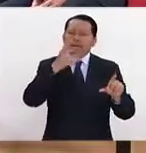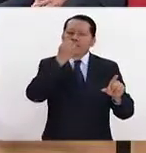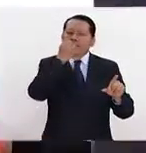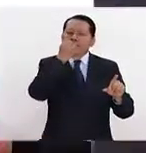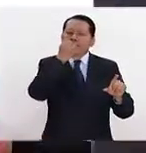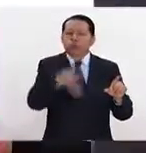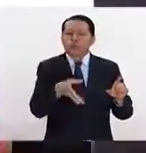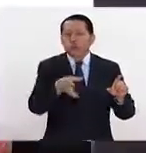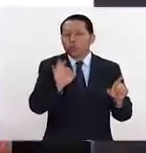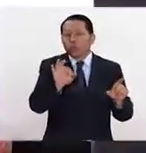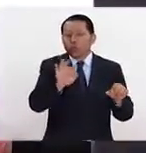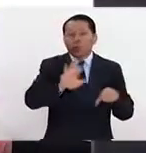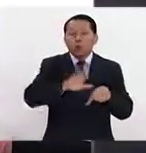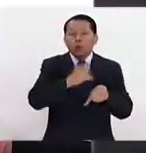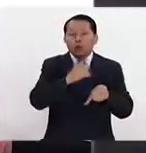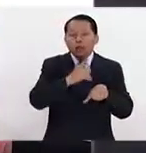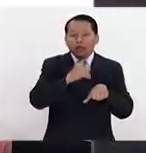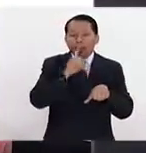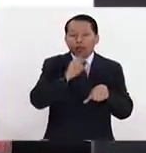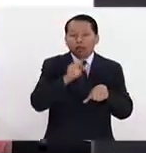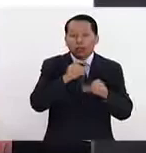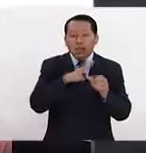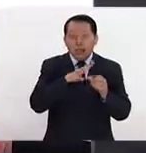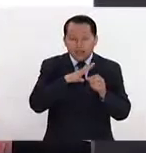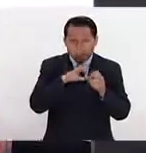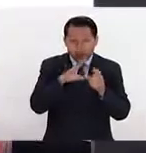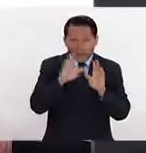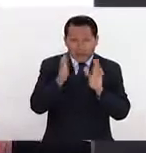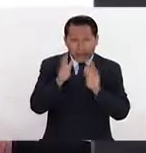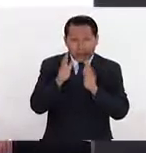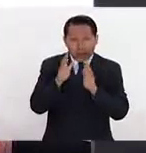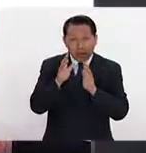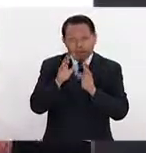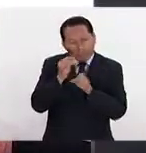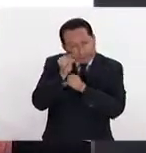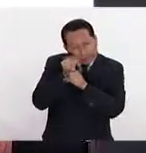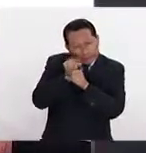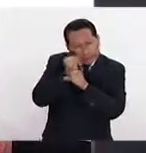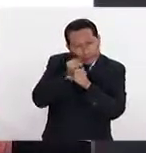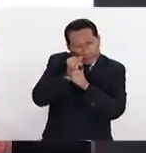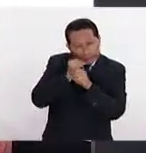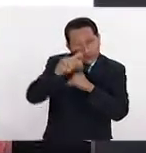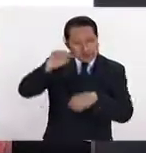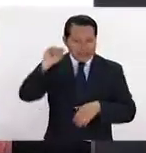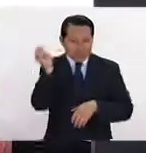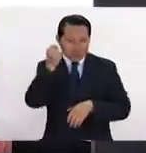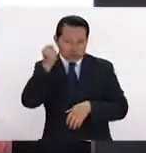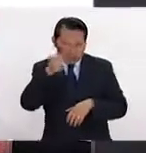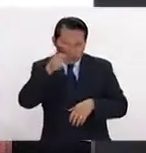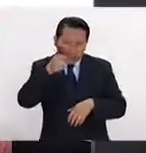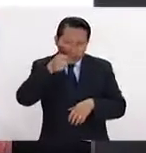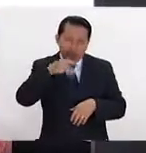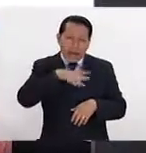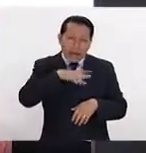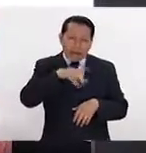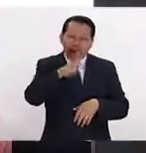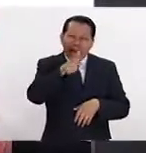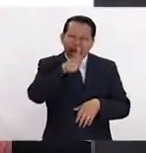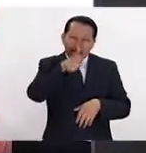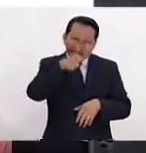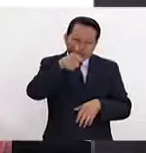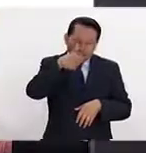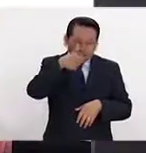porque además debajo con los estudios tecnológicos que se les hacen a las pinturas con rayos X, infrarrojos,